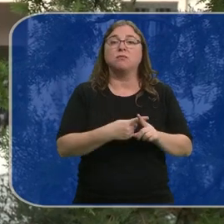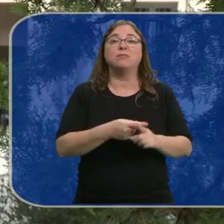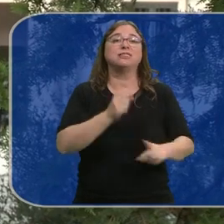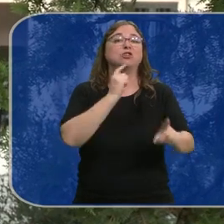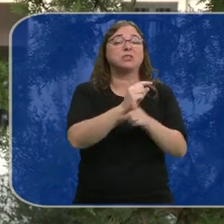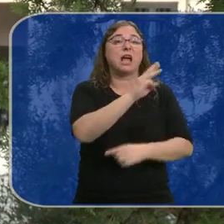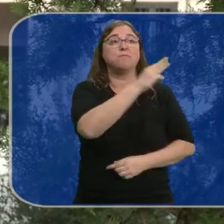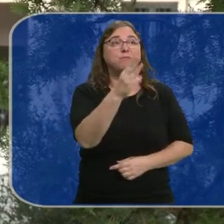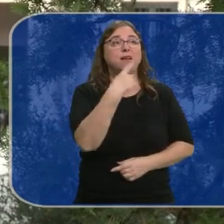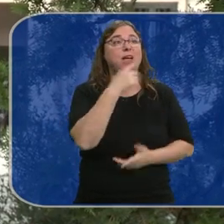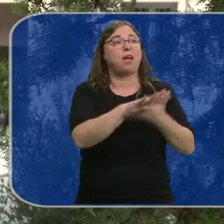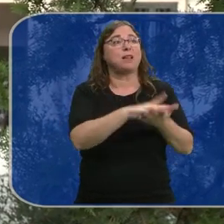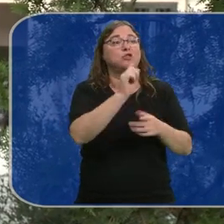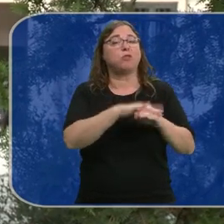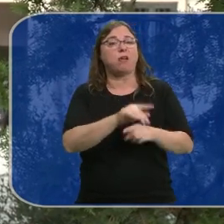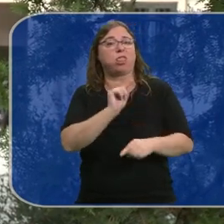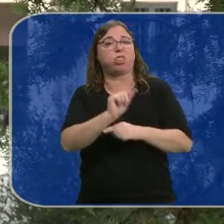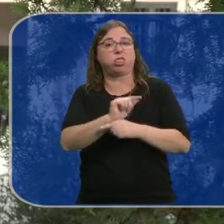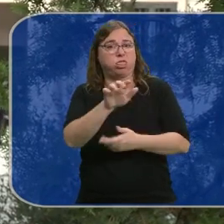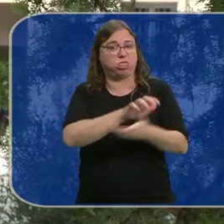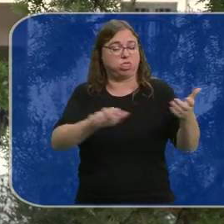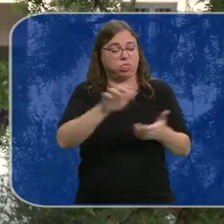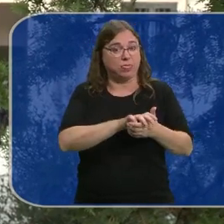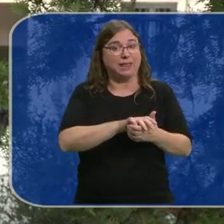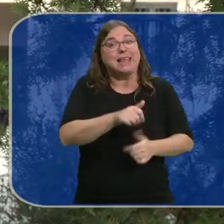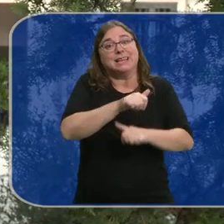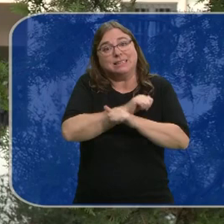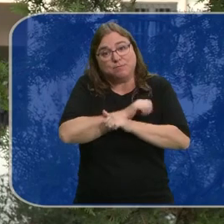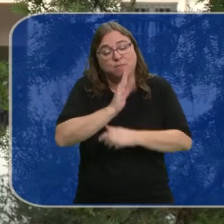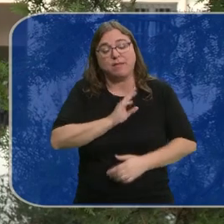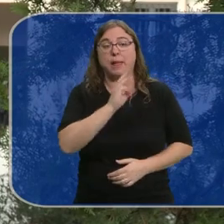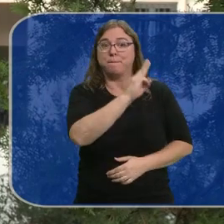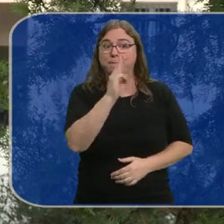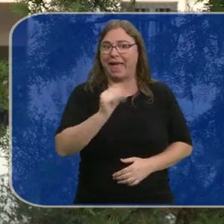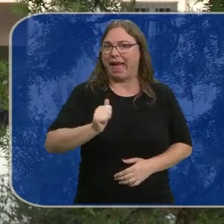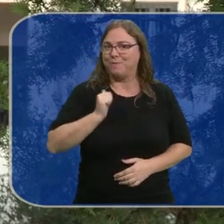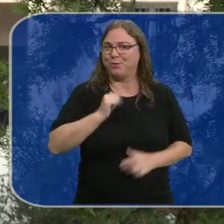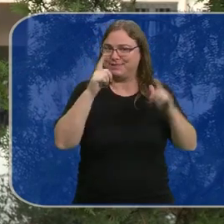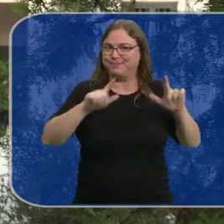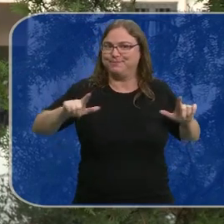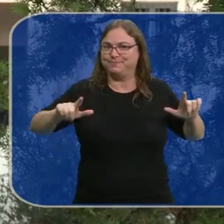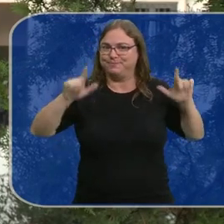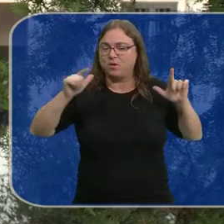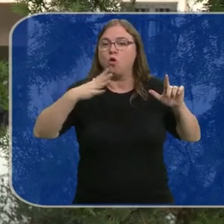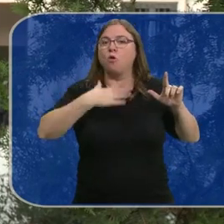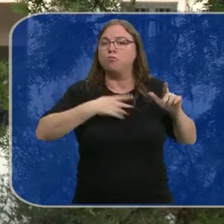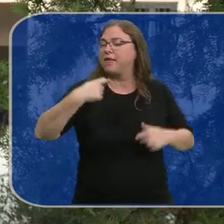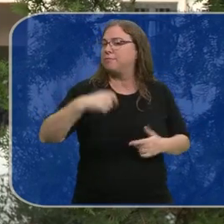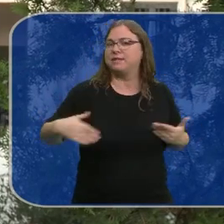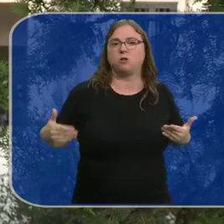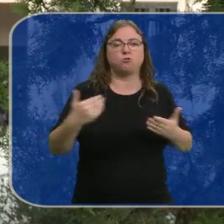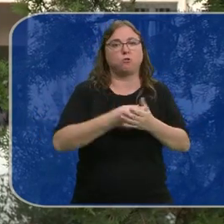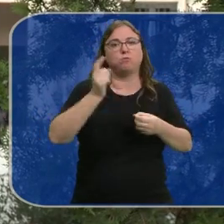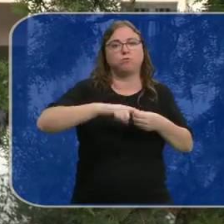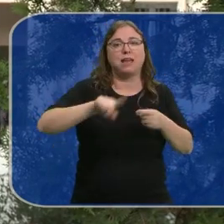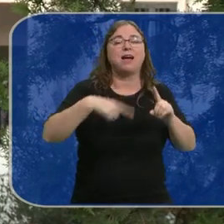de Cataluña para generar crispación. También se espera que el Partido Popular aproveche este escaparate. Podrán intervenir todos los presidentes,